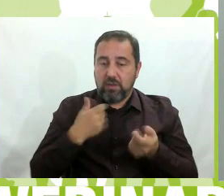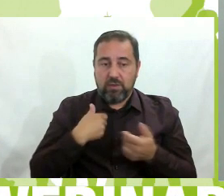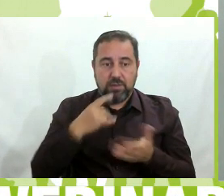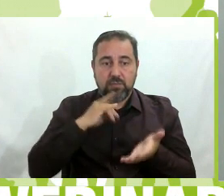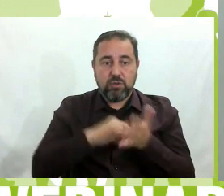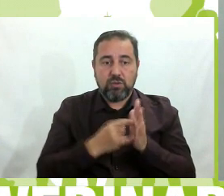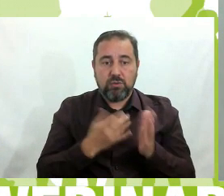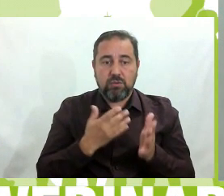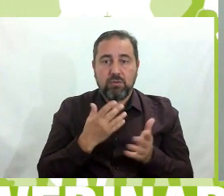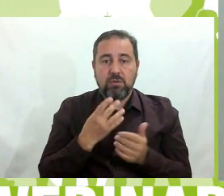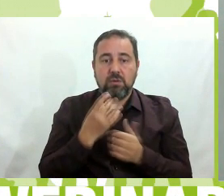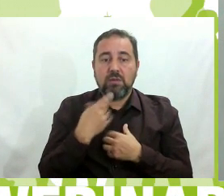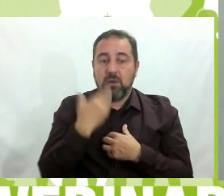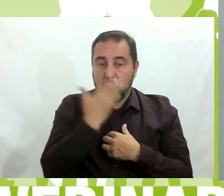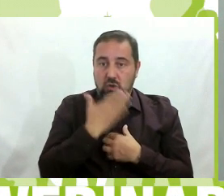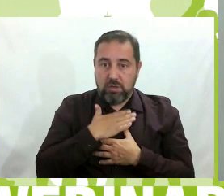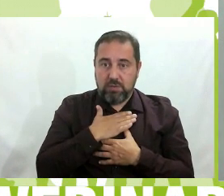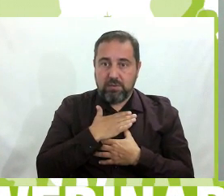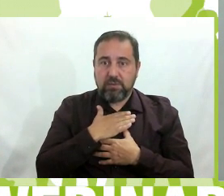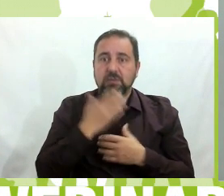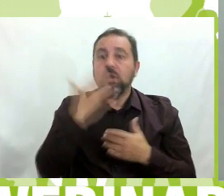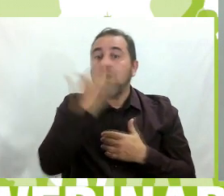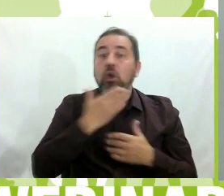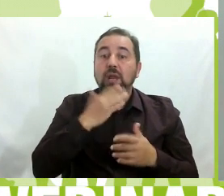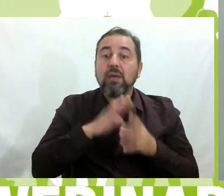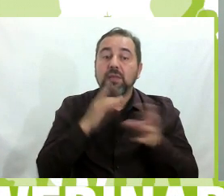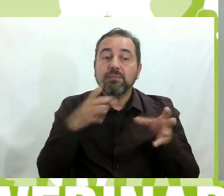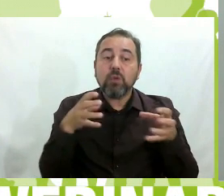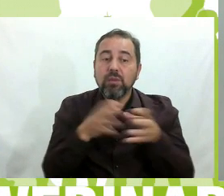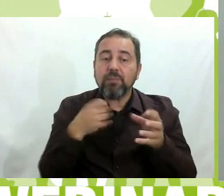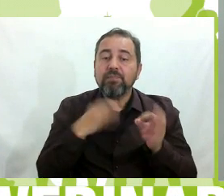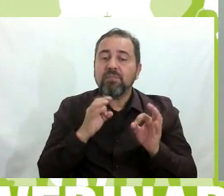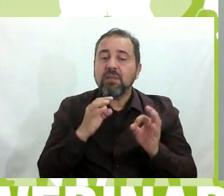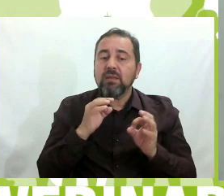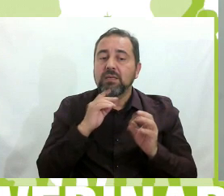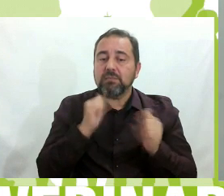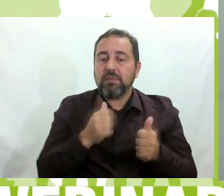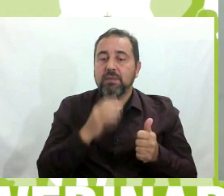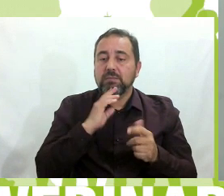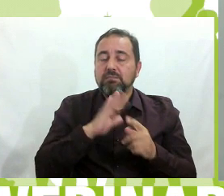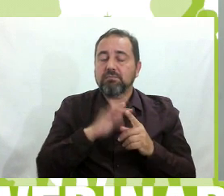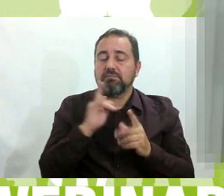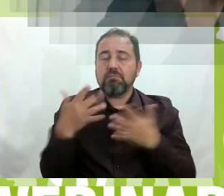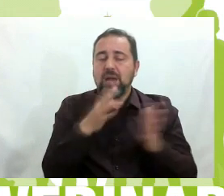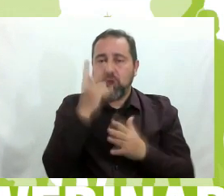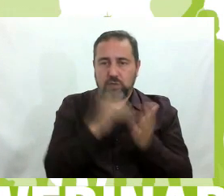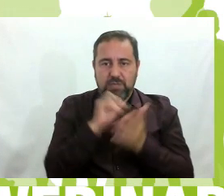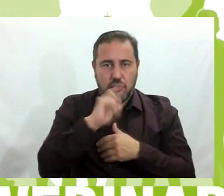colegio Caballero de la Rosa es un cole que es comunidad de aprendizaje desde marzo de 2012. Tiene